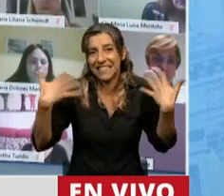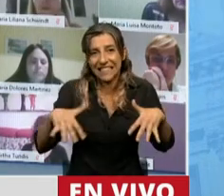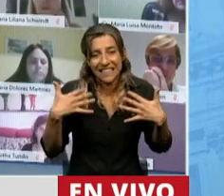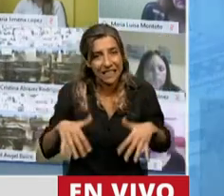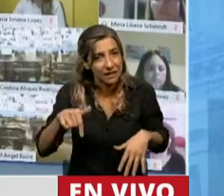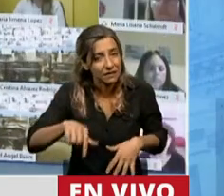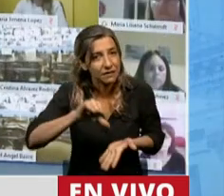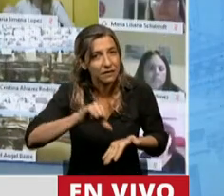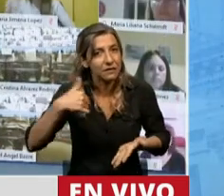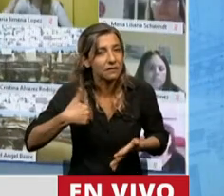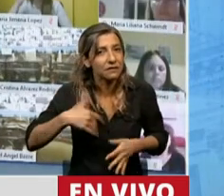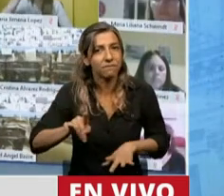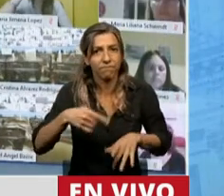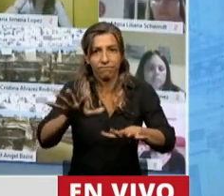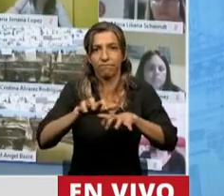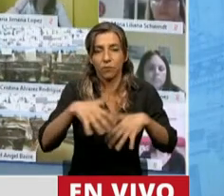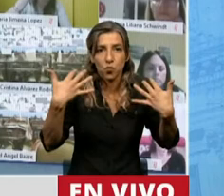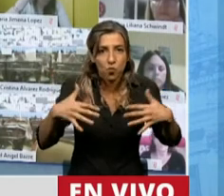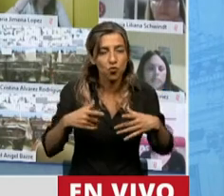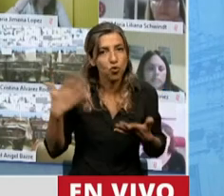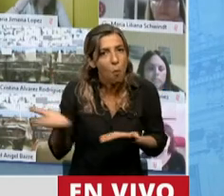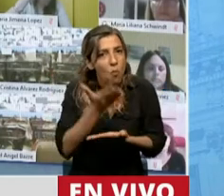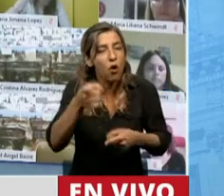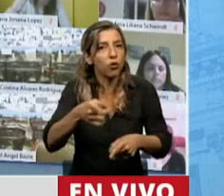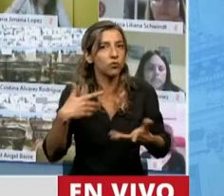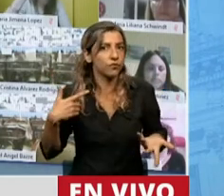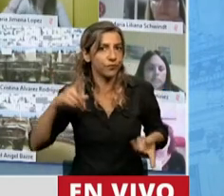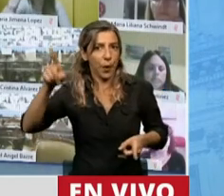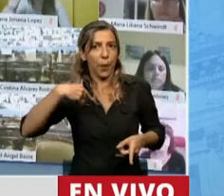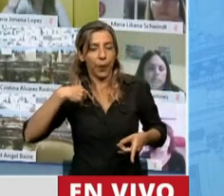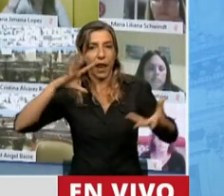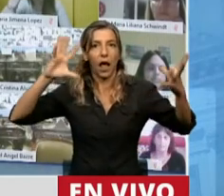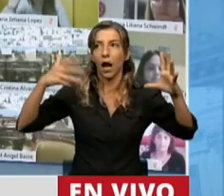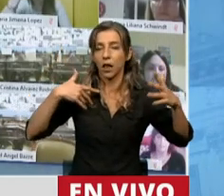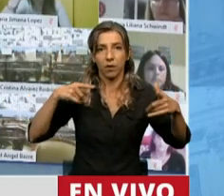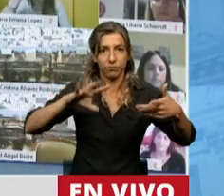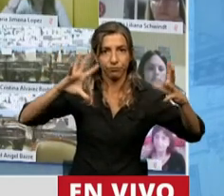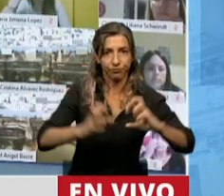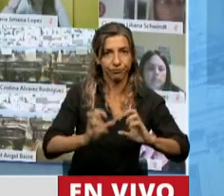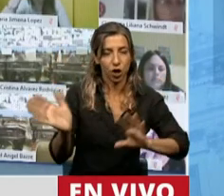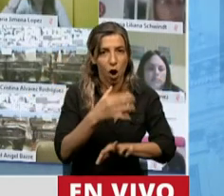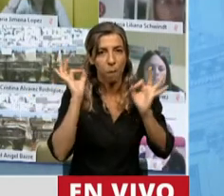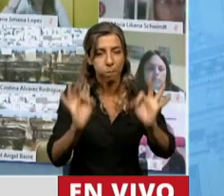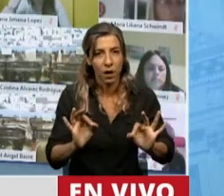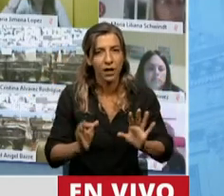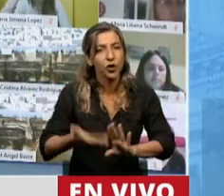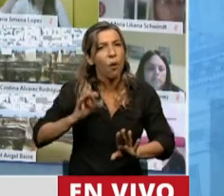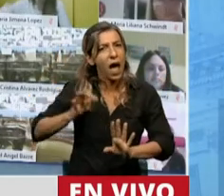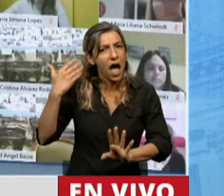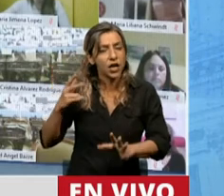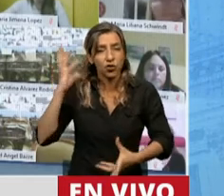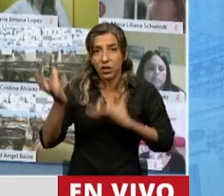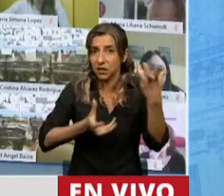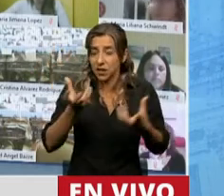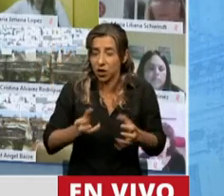en la agricultura como es la Argentina. En Mendoza tuvimos hace tres años los incendios más graves de nuestra historia registrada.